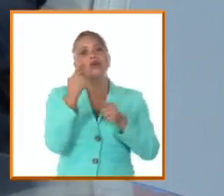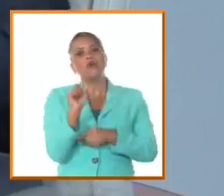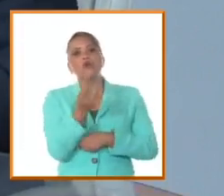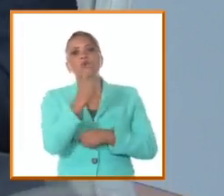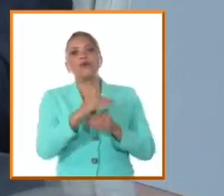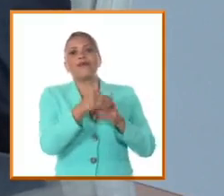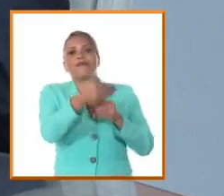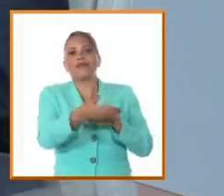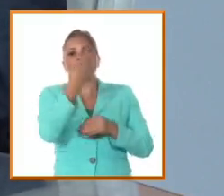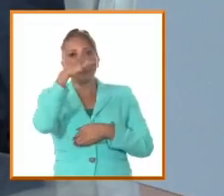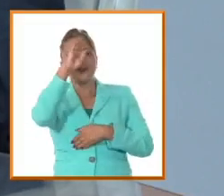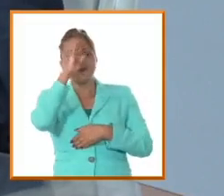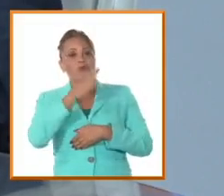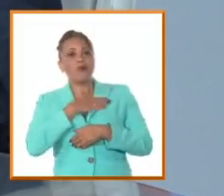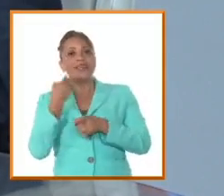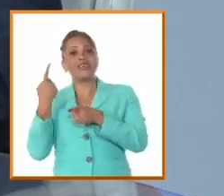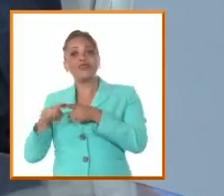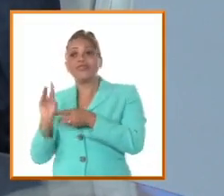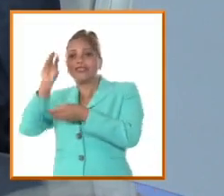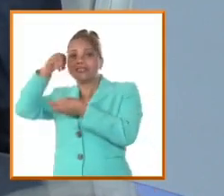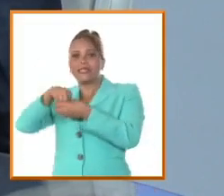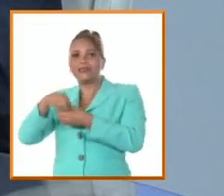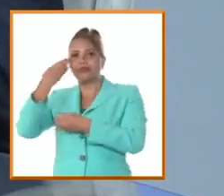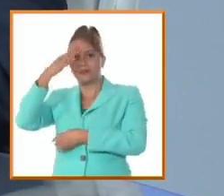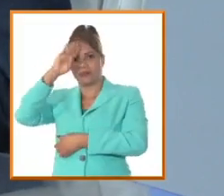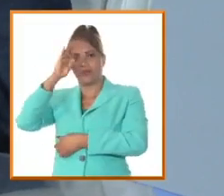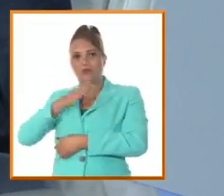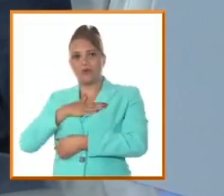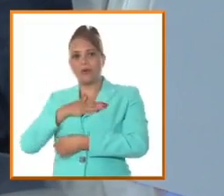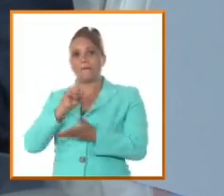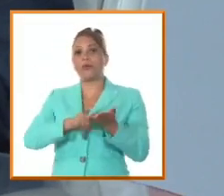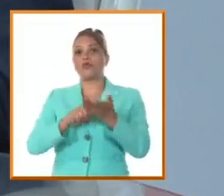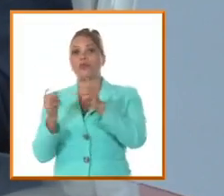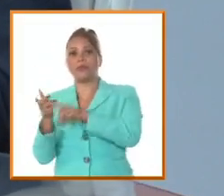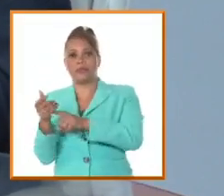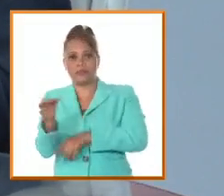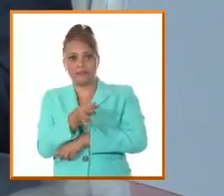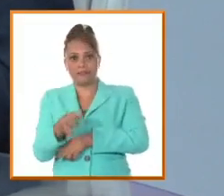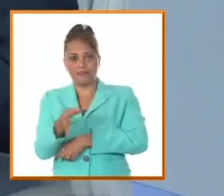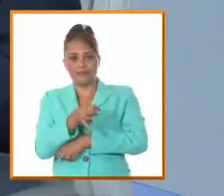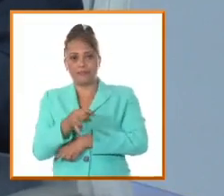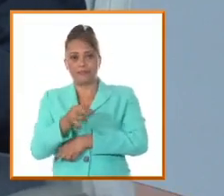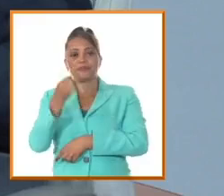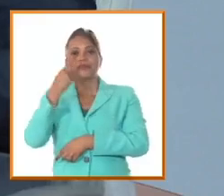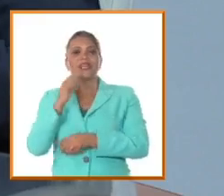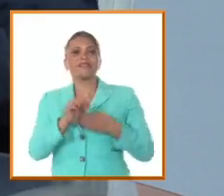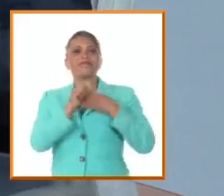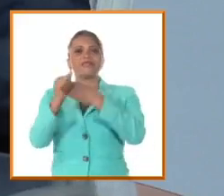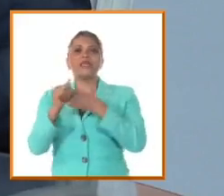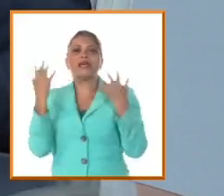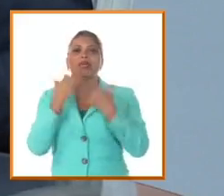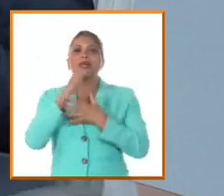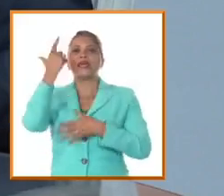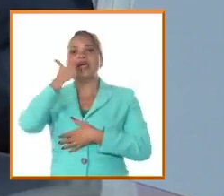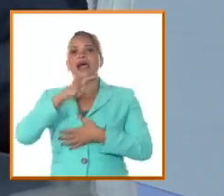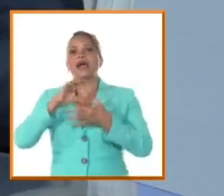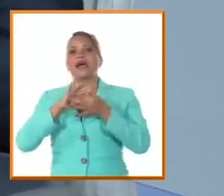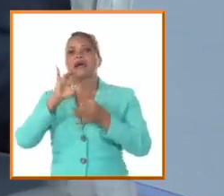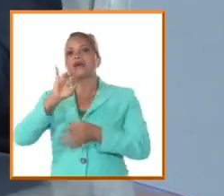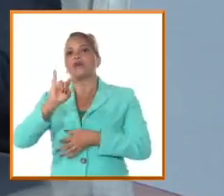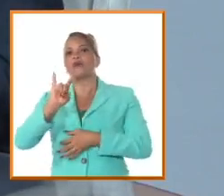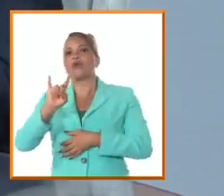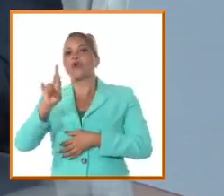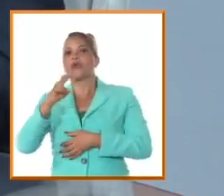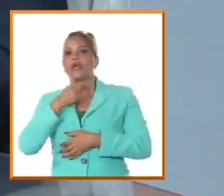de Cuba, era el lugareño, pero la otra estaba en Cuba, en Puerto Príncipe, y era la figura de Joaquín de Agüero. Y es la figura que va a encabezar la